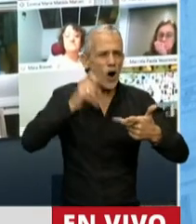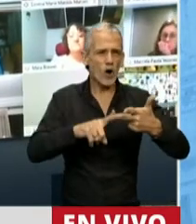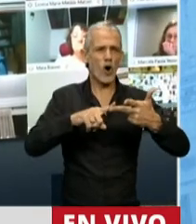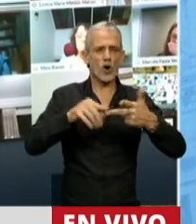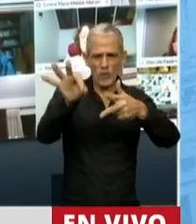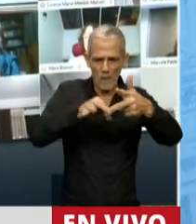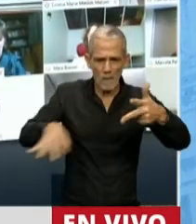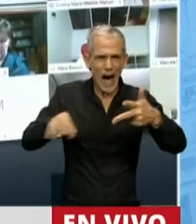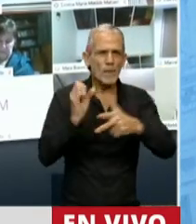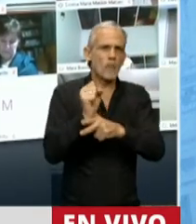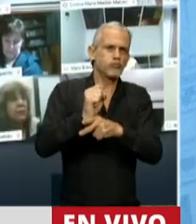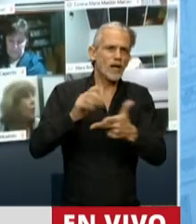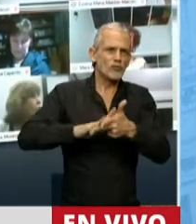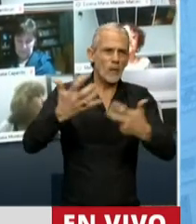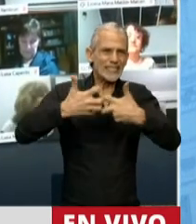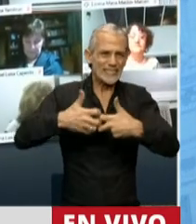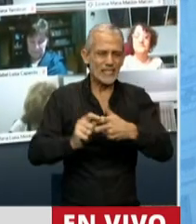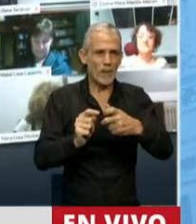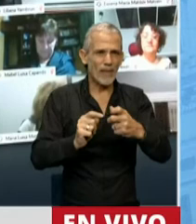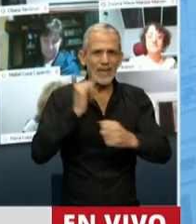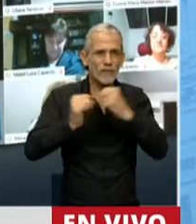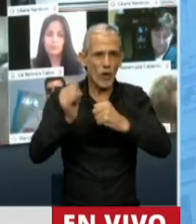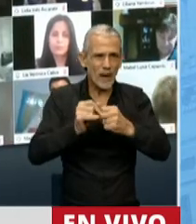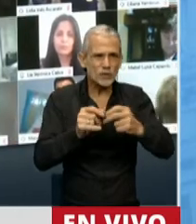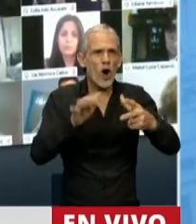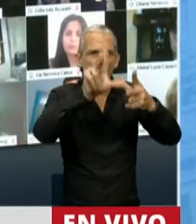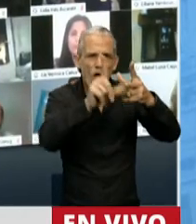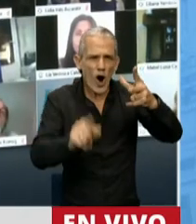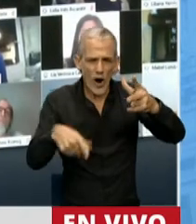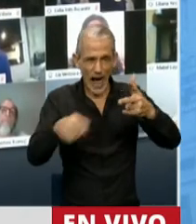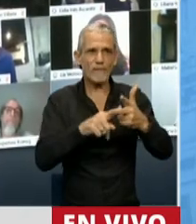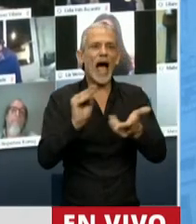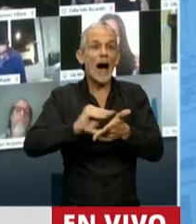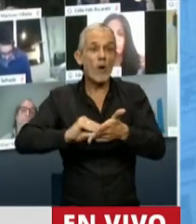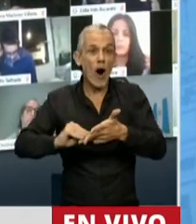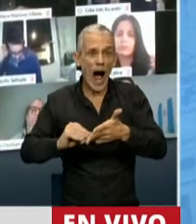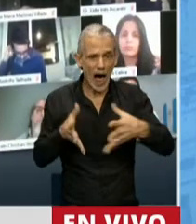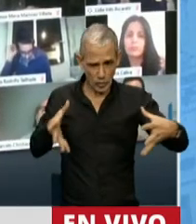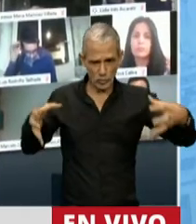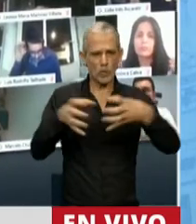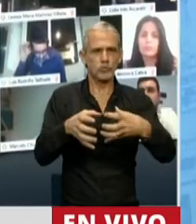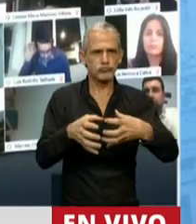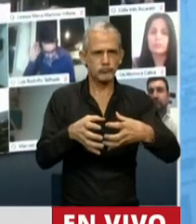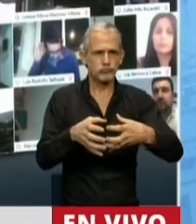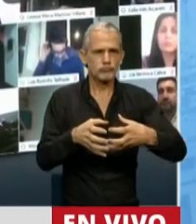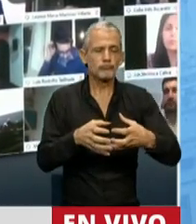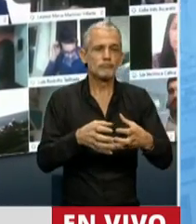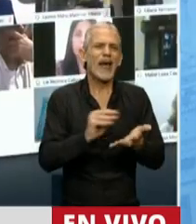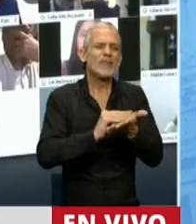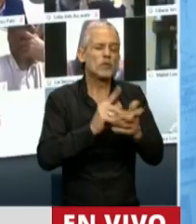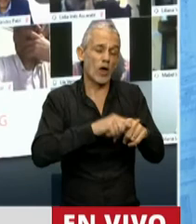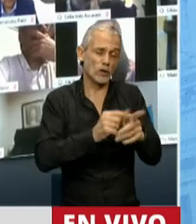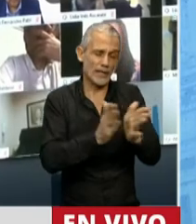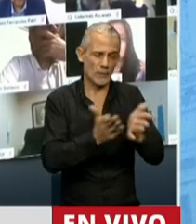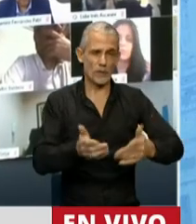cartógrafos, especialistas en sistemas de información geográfica y abogados. Y que fue creada por una ley,